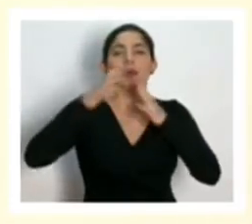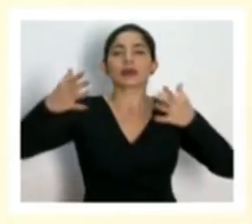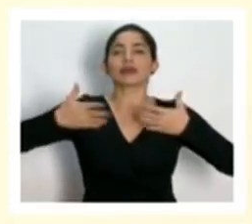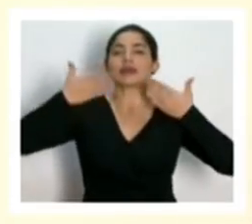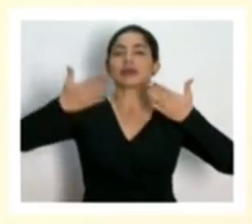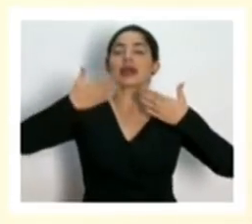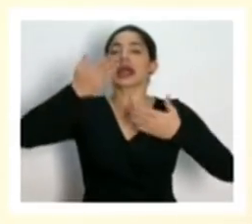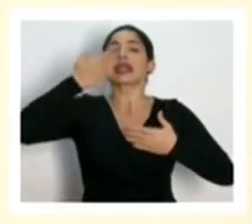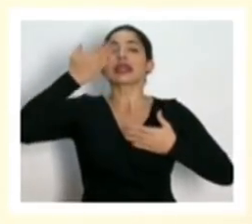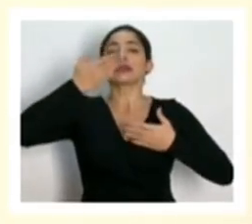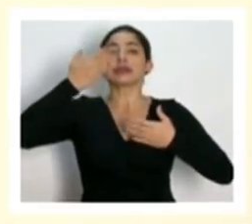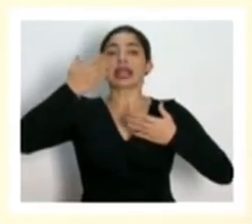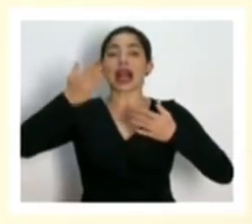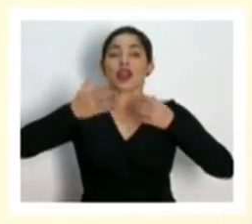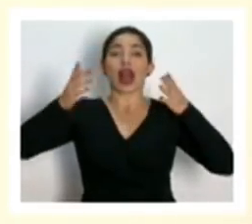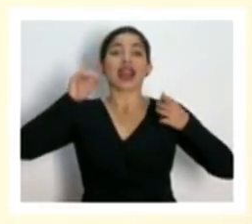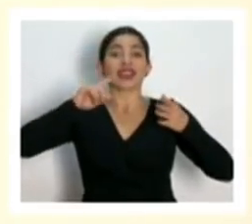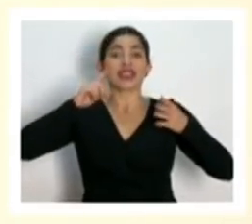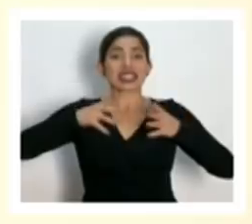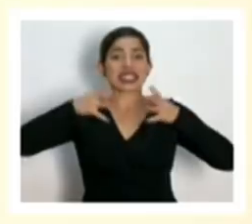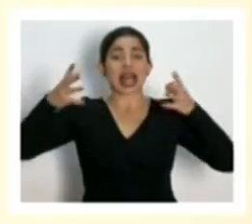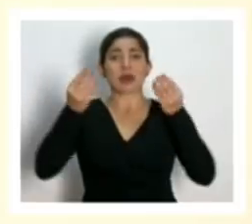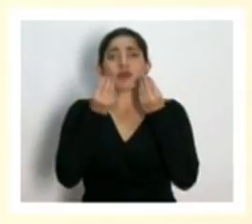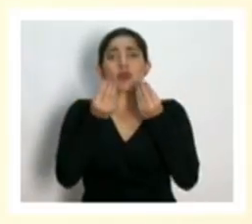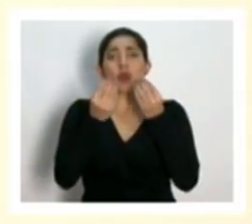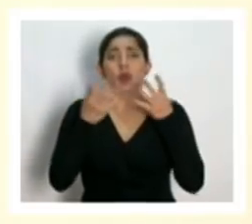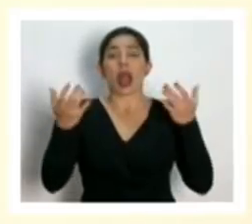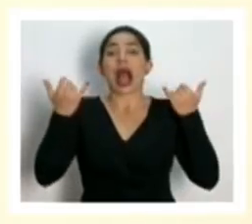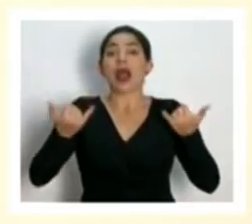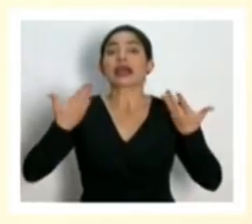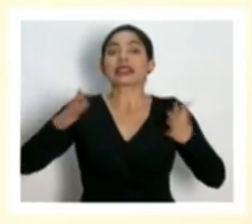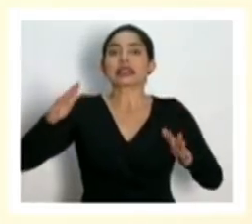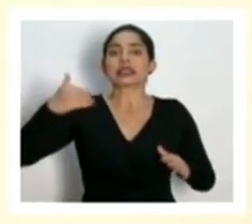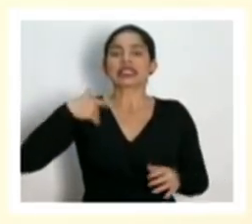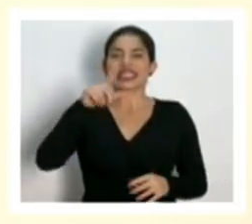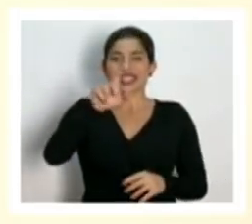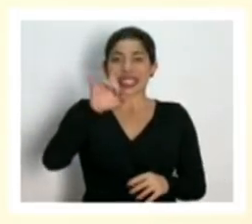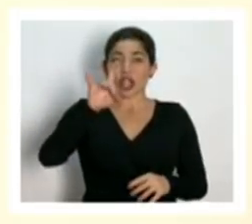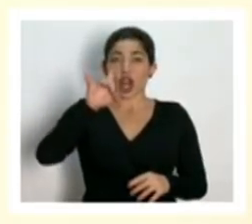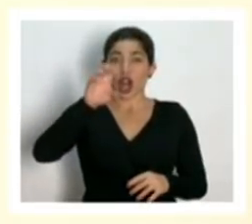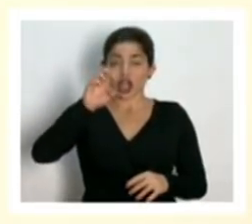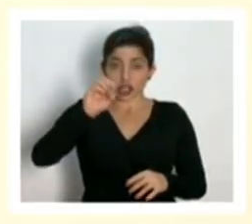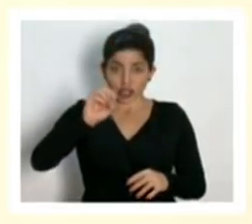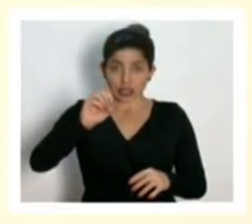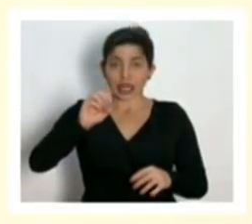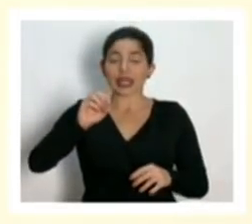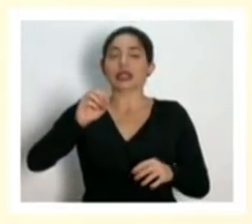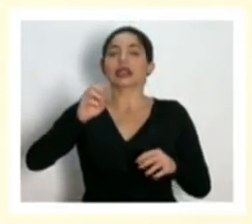a granel en este momento tenemos ya 180 unidades de